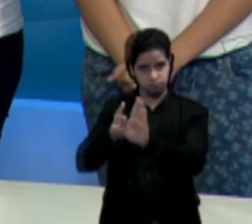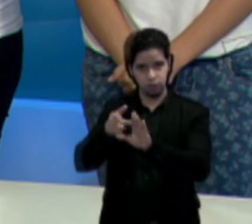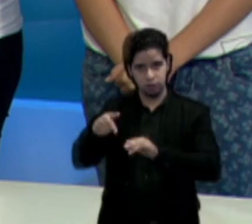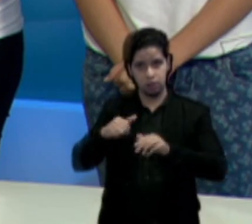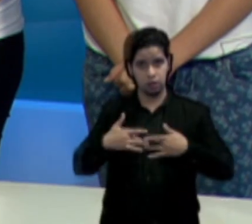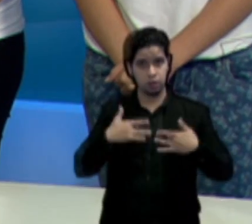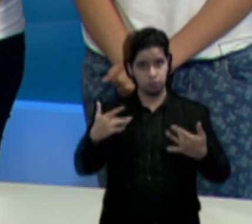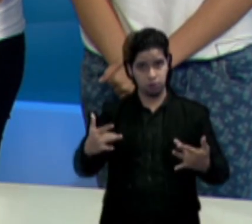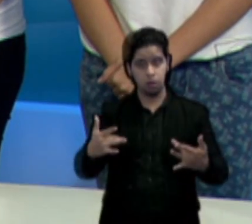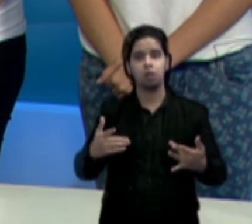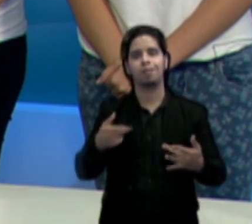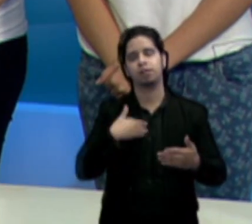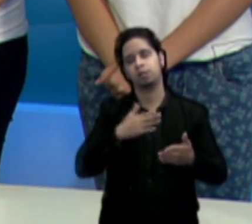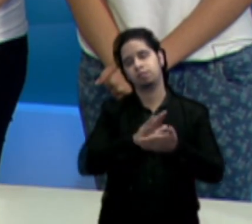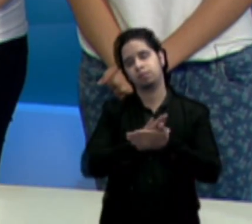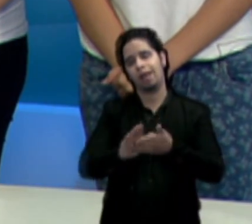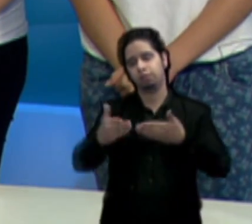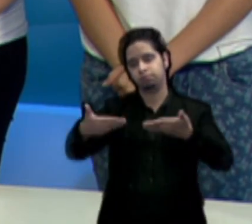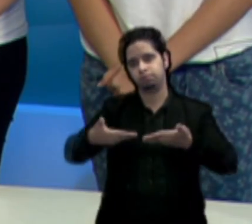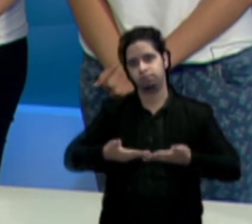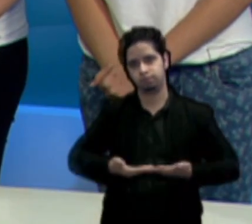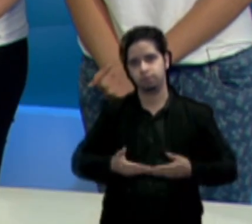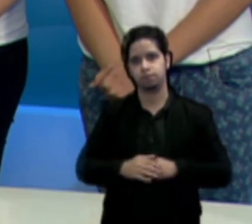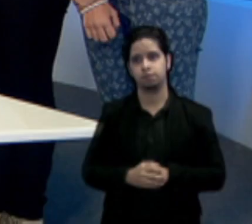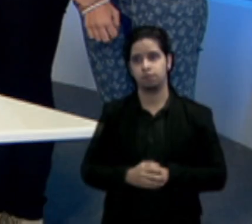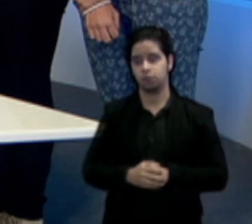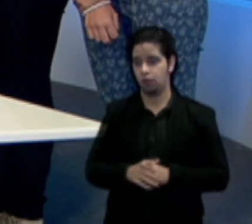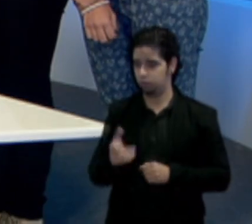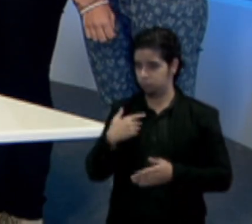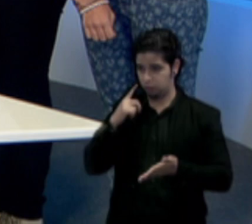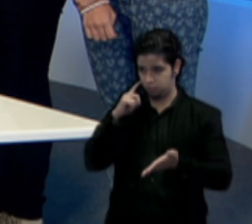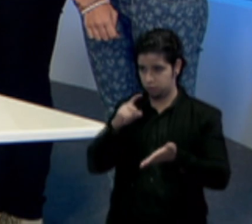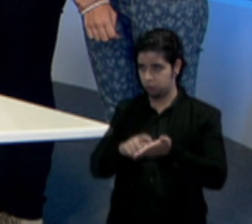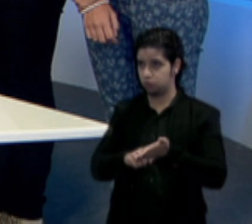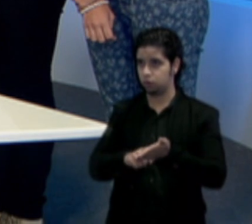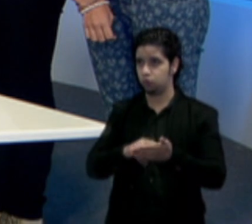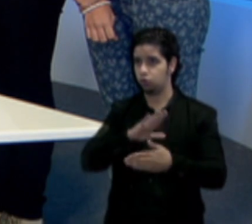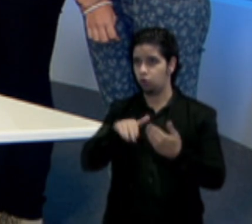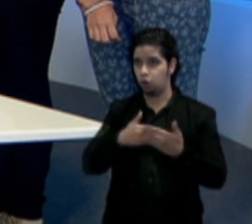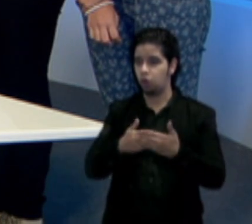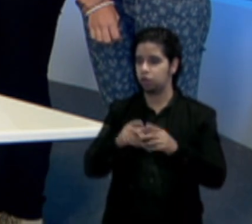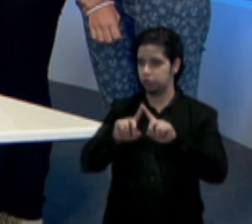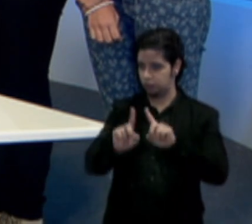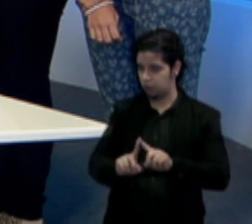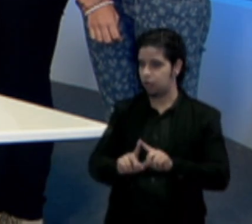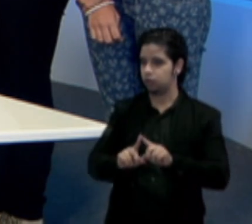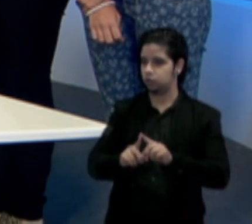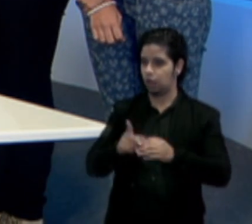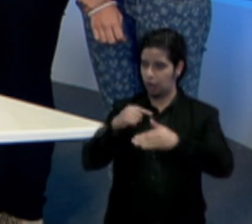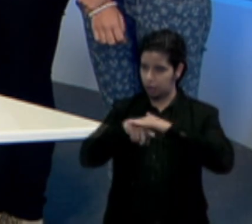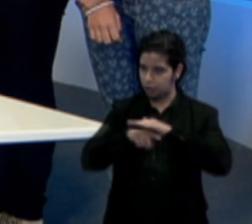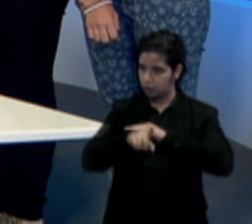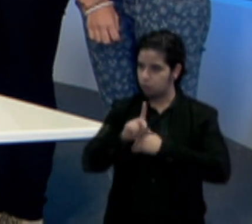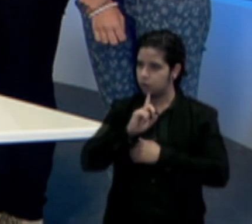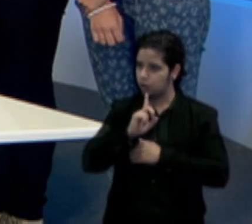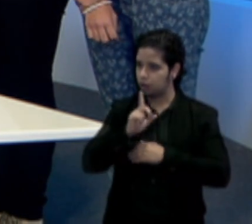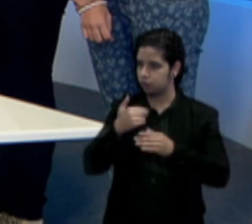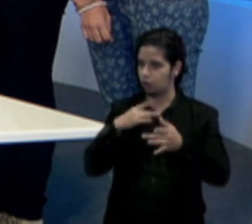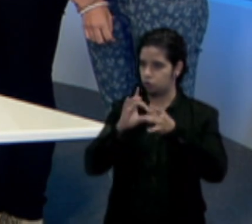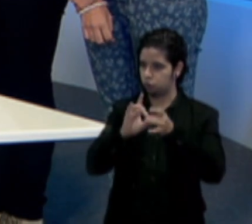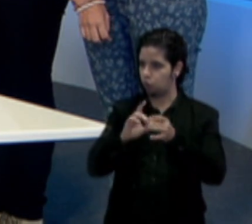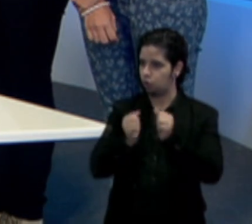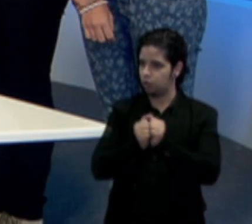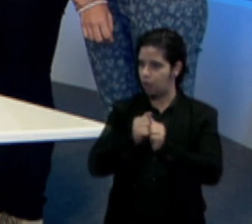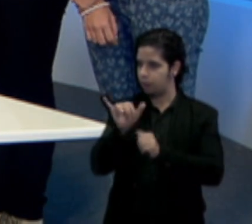a ser un placer recibirlo en nuestra actividad, en nuestro evento. Oye, me percató que son de diferentes salones, diferentes grados, que se han unido con el mismo propósito,